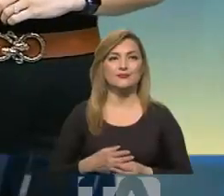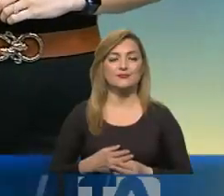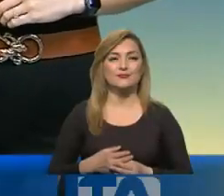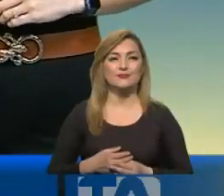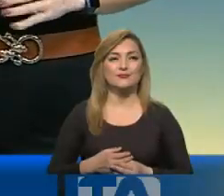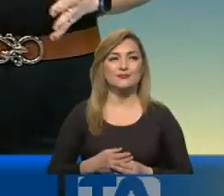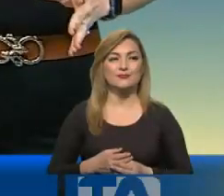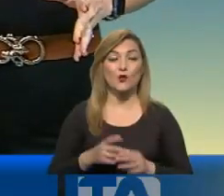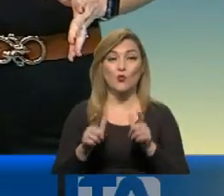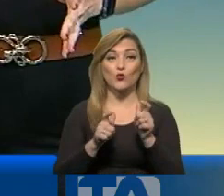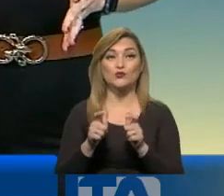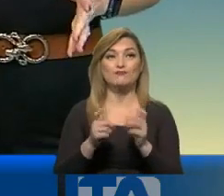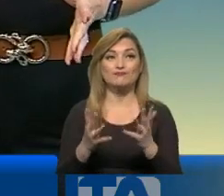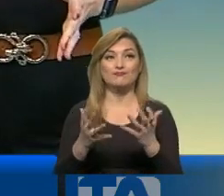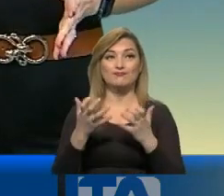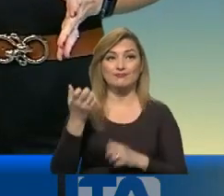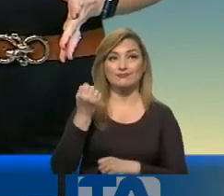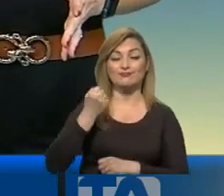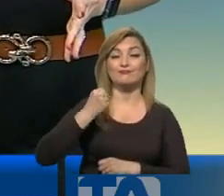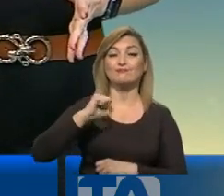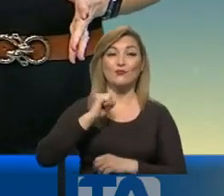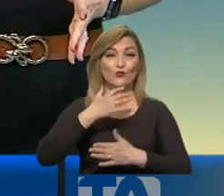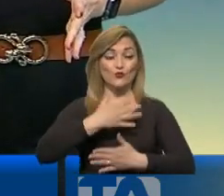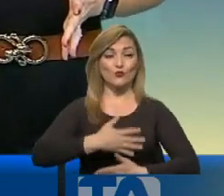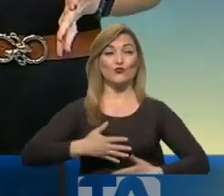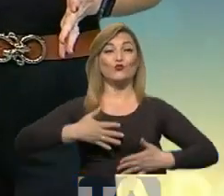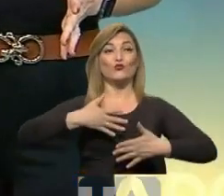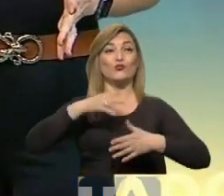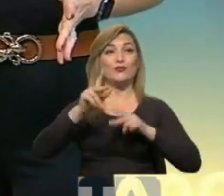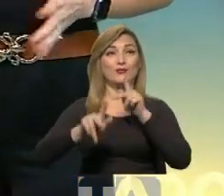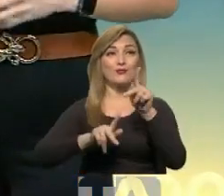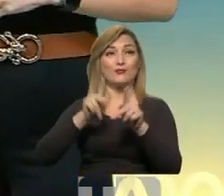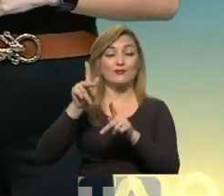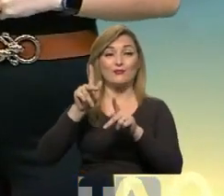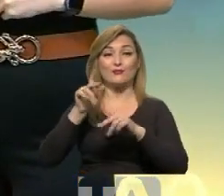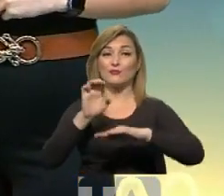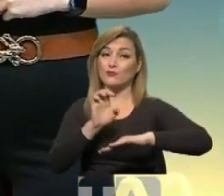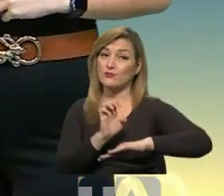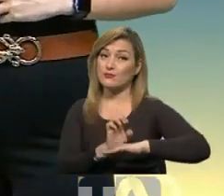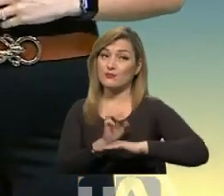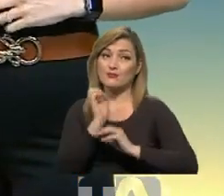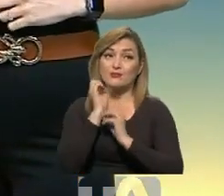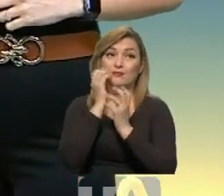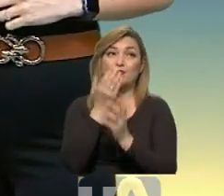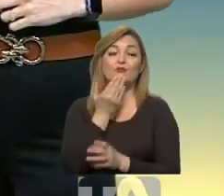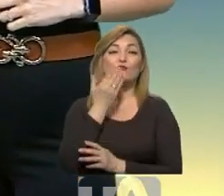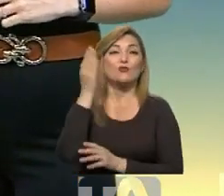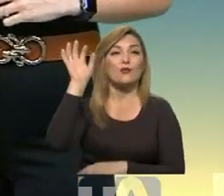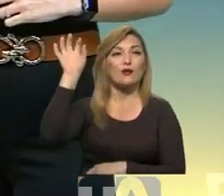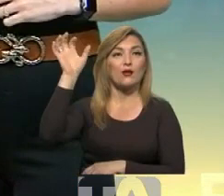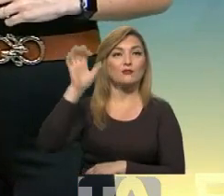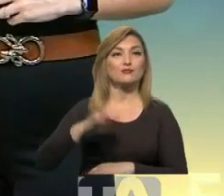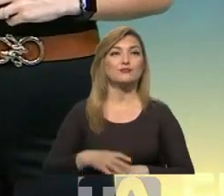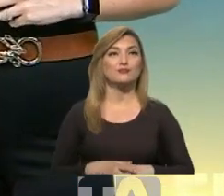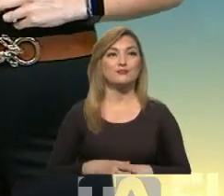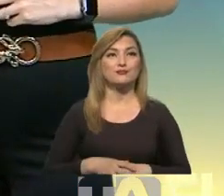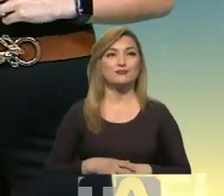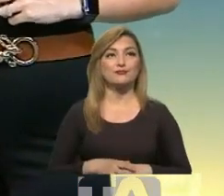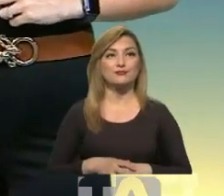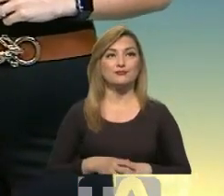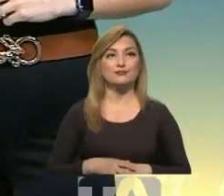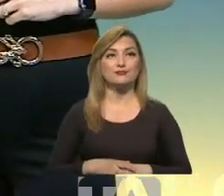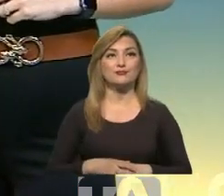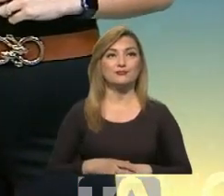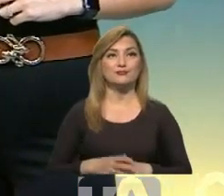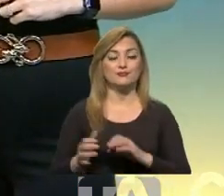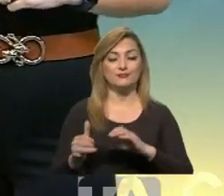Y para quienes tengan pensado irse a disfrutar de las lindas playas que tiene nuestro país, les contamos cómo estará el clima sobre todo en los balnearios de la